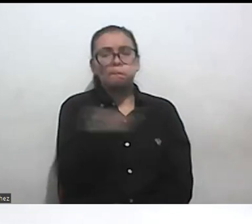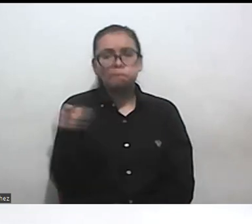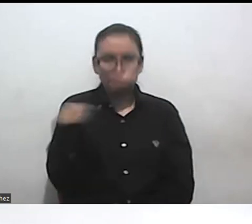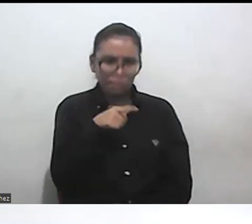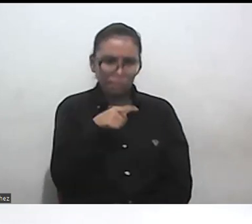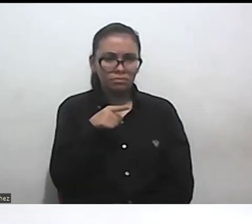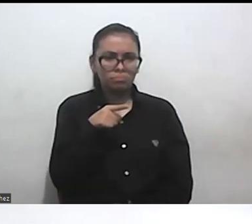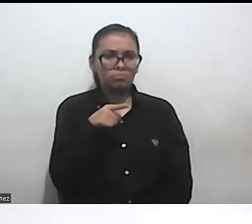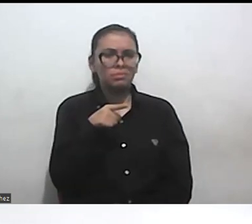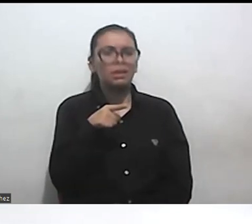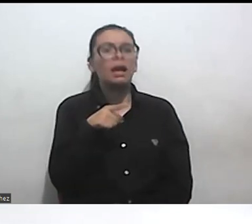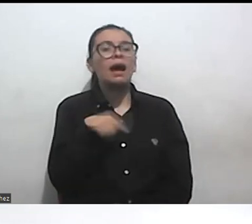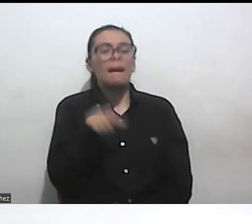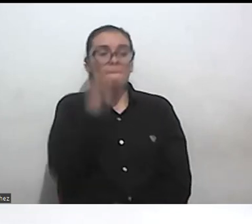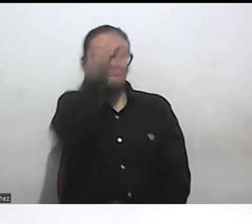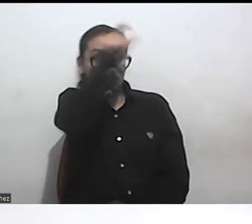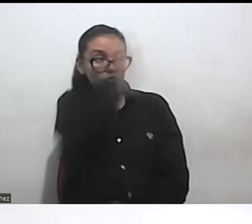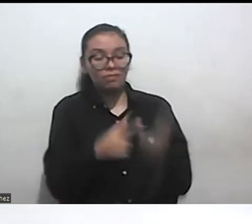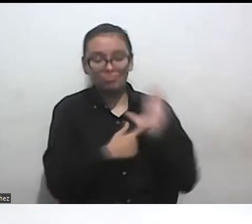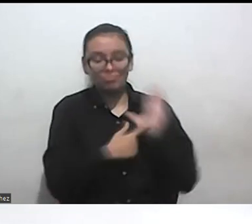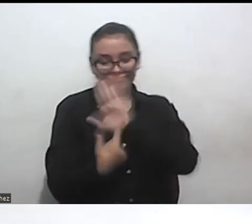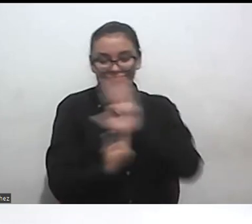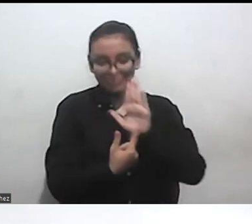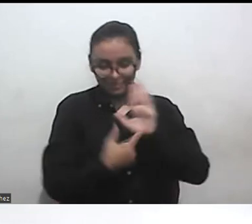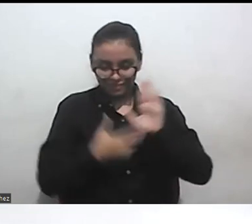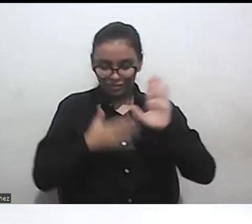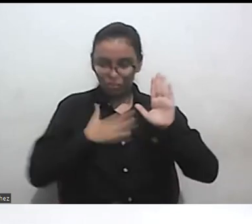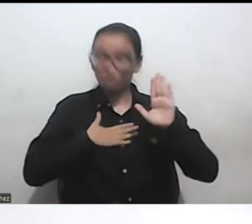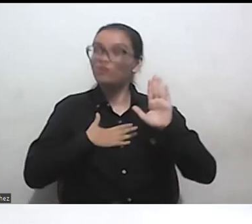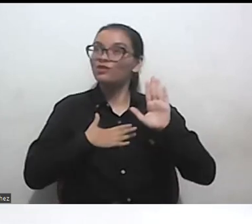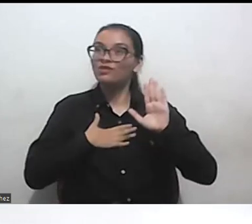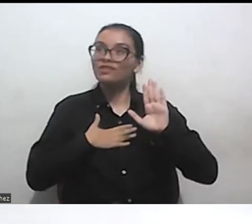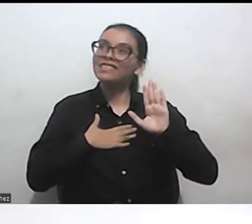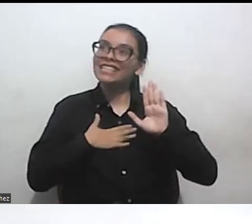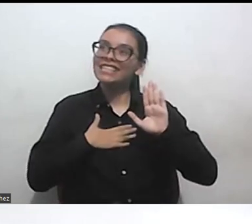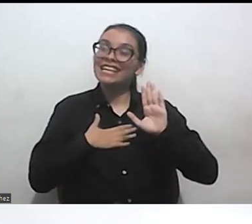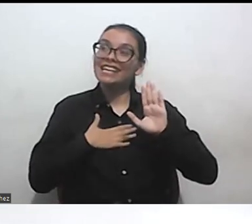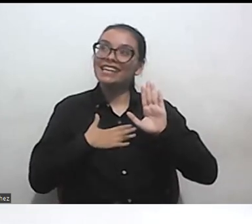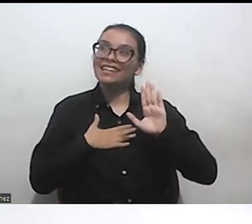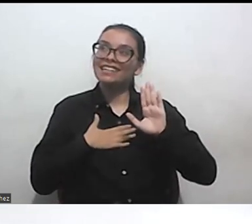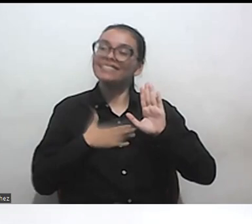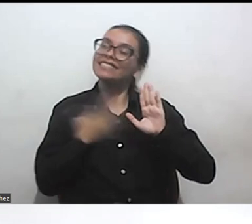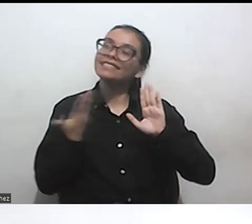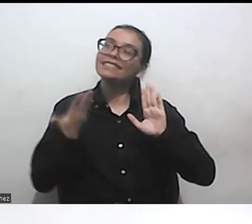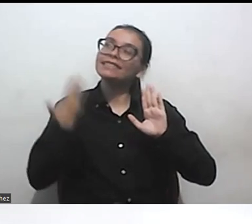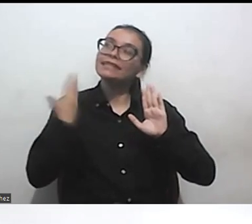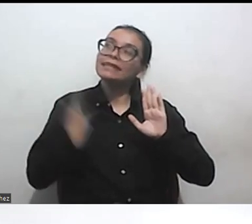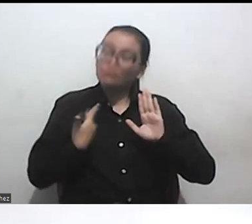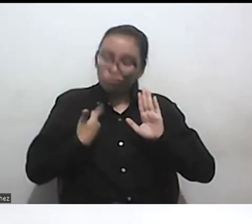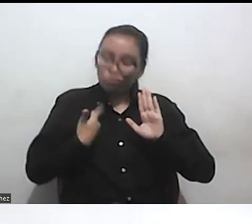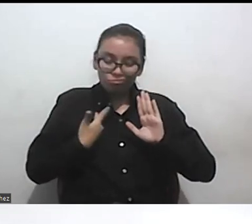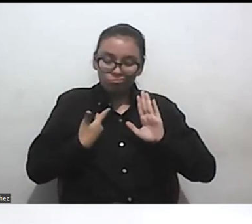presenta como ponte este alguien que reivindica